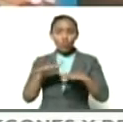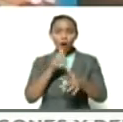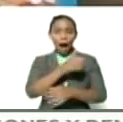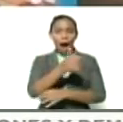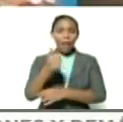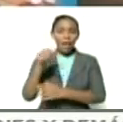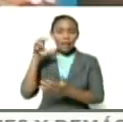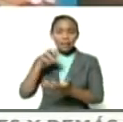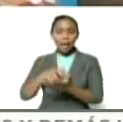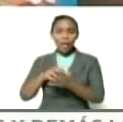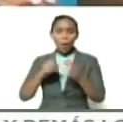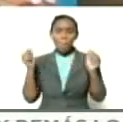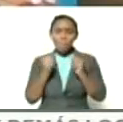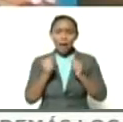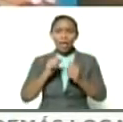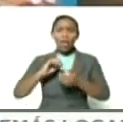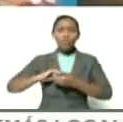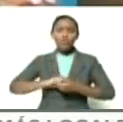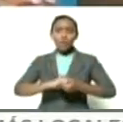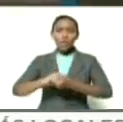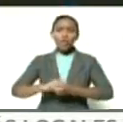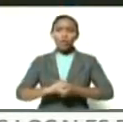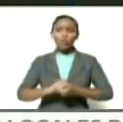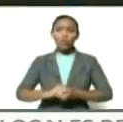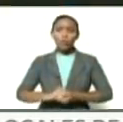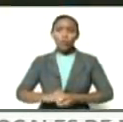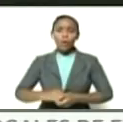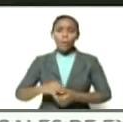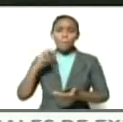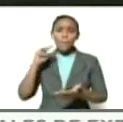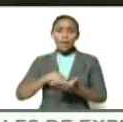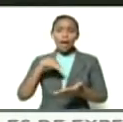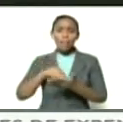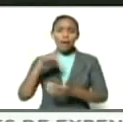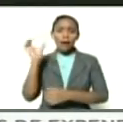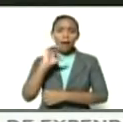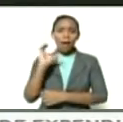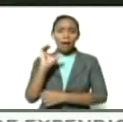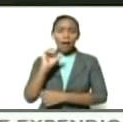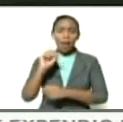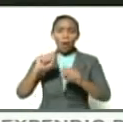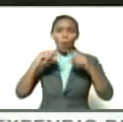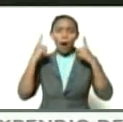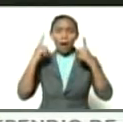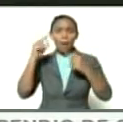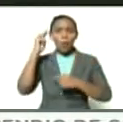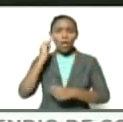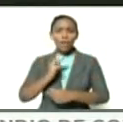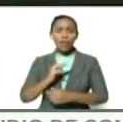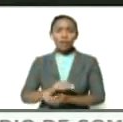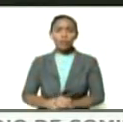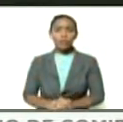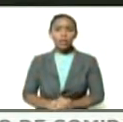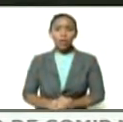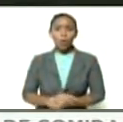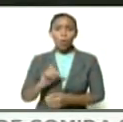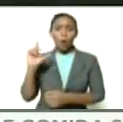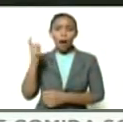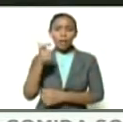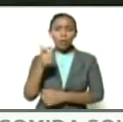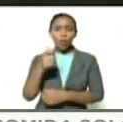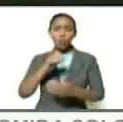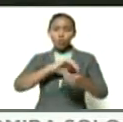vamos a ver pues Mérida Trujillo Miranda Caracas La Guaira Bolívar Huarico